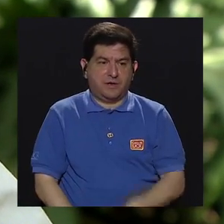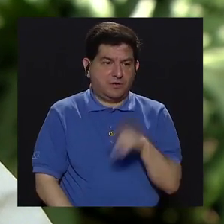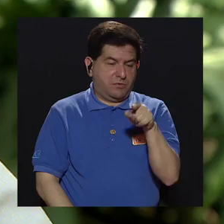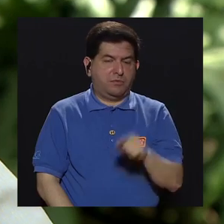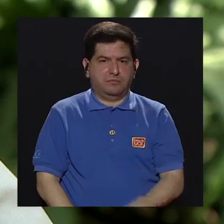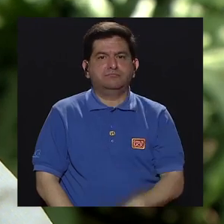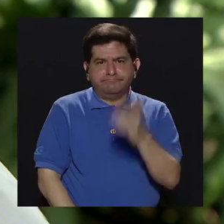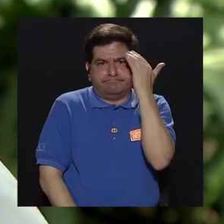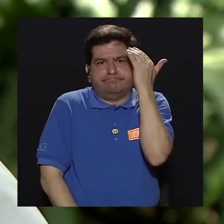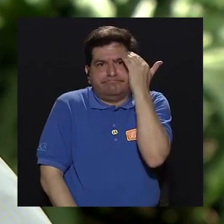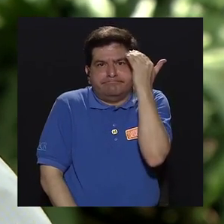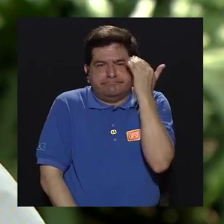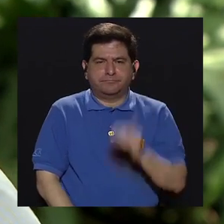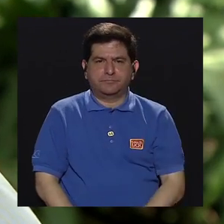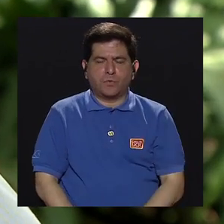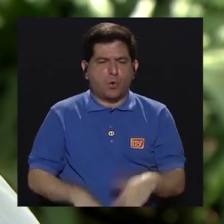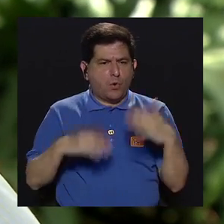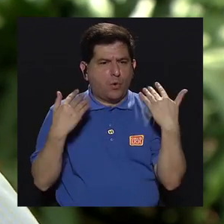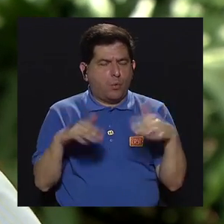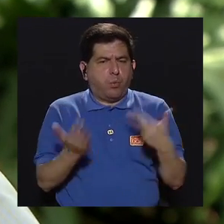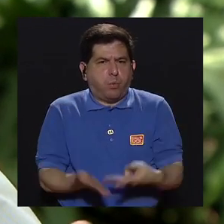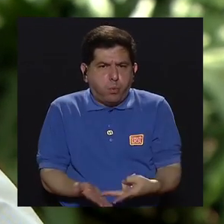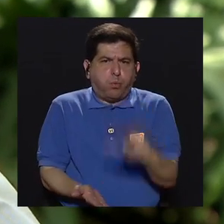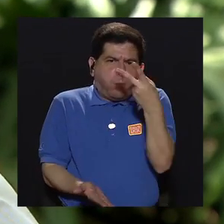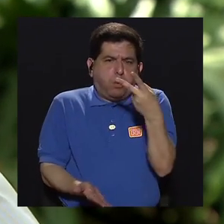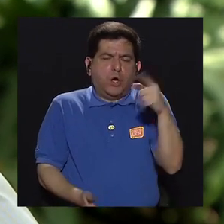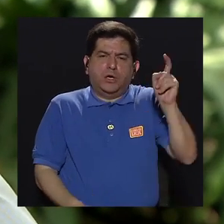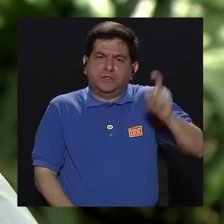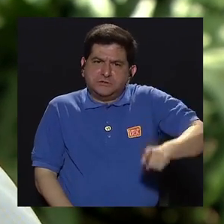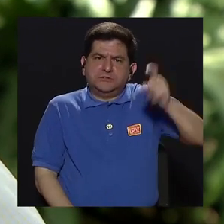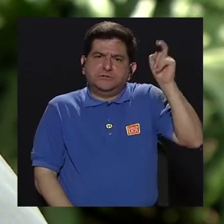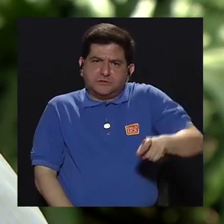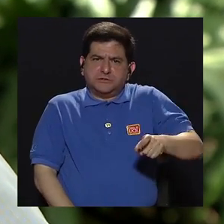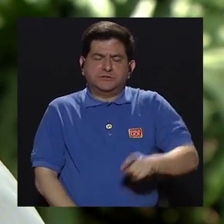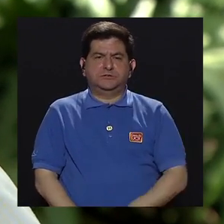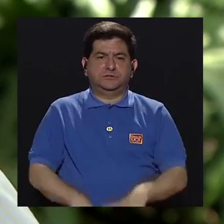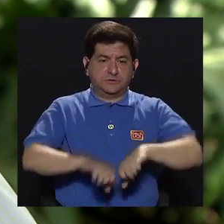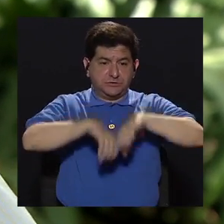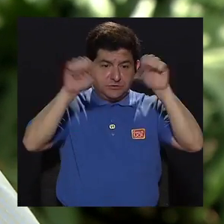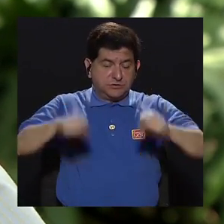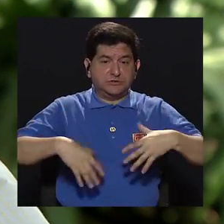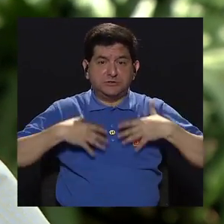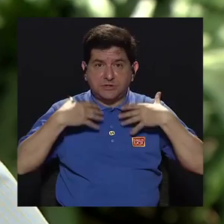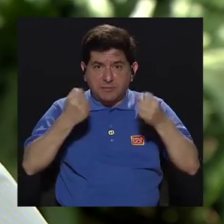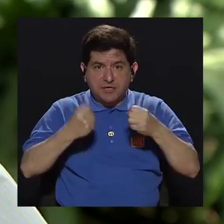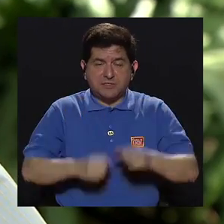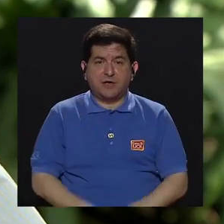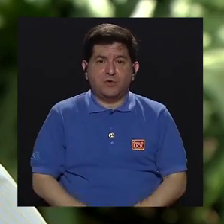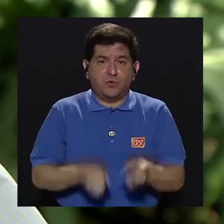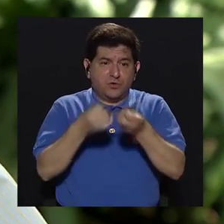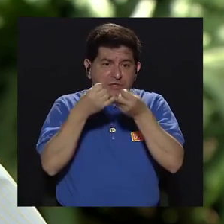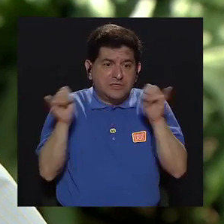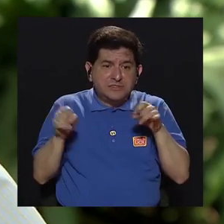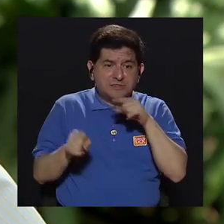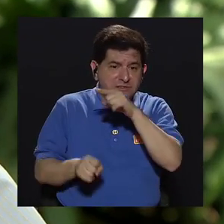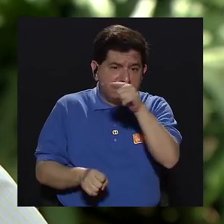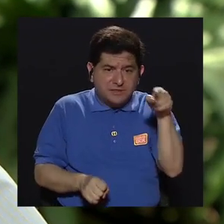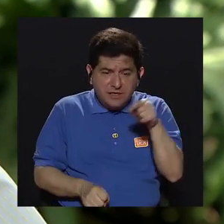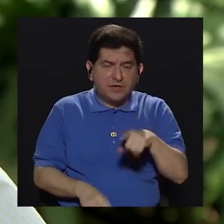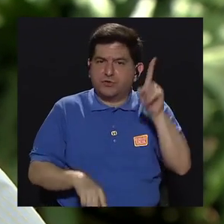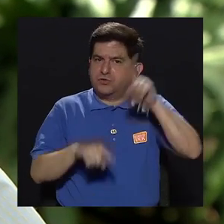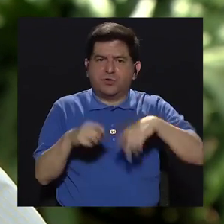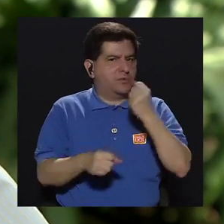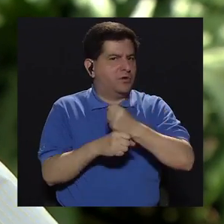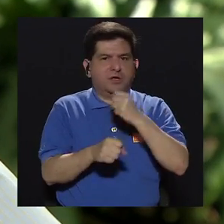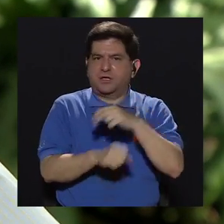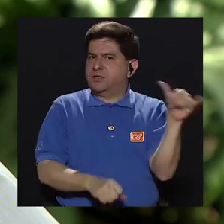discute, es sumamente valioso, es necesario y un sistema de salud no podría desempeñarse de la